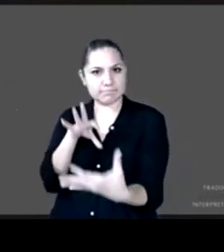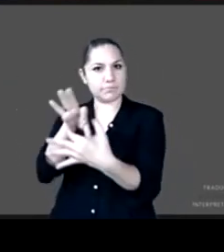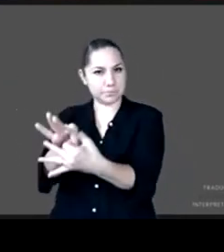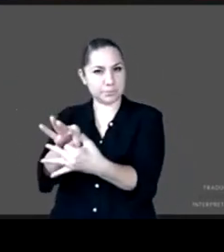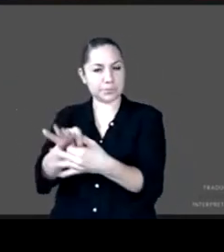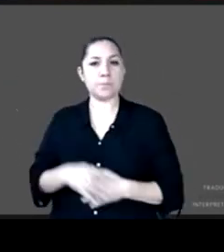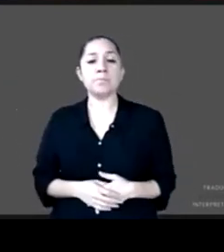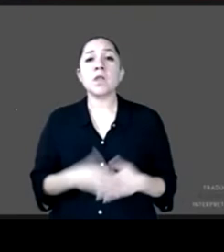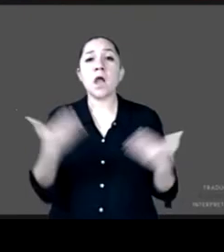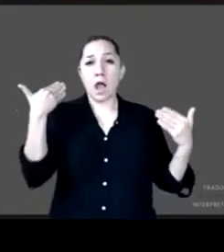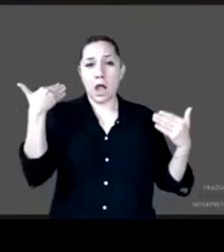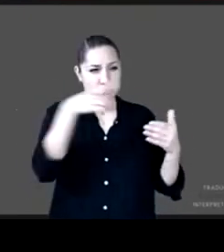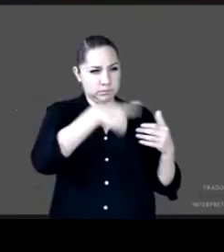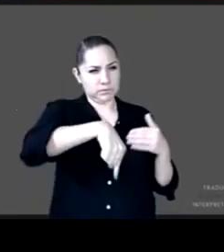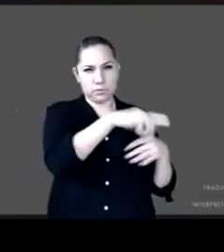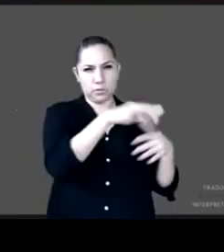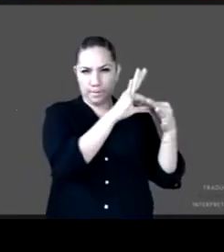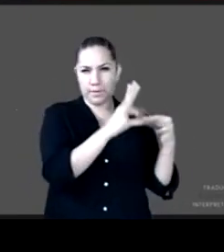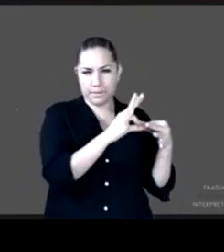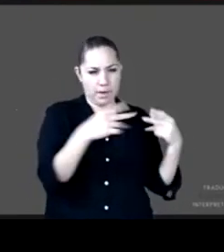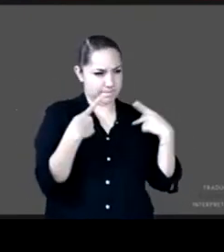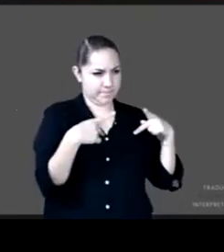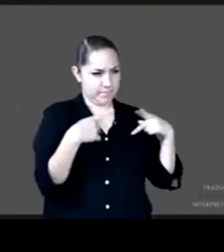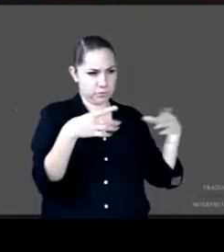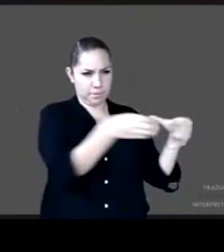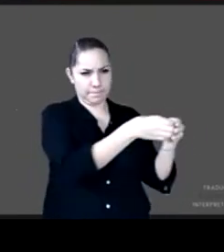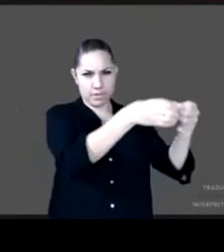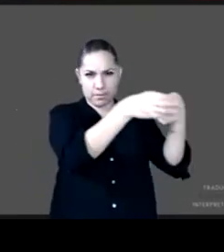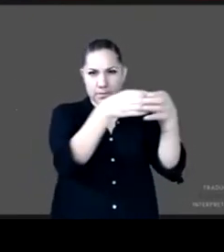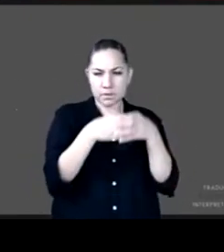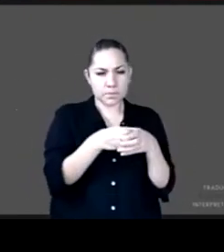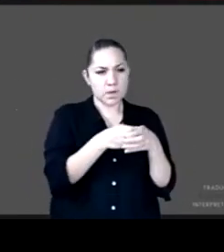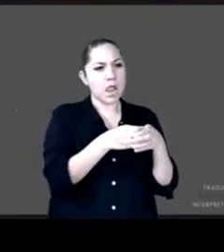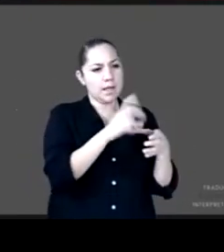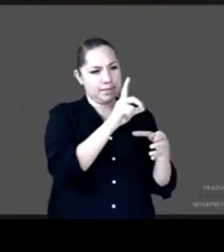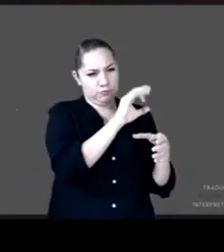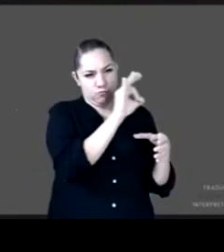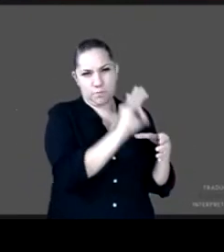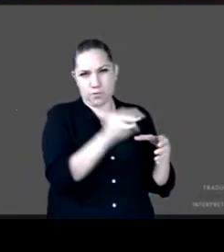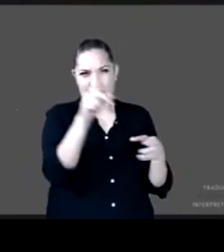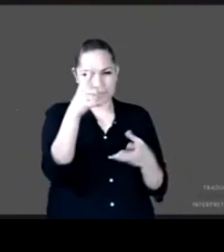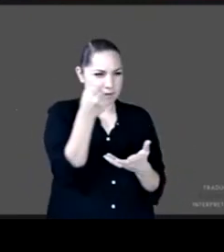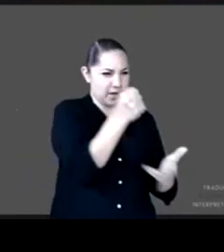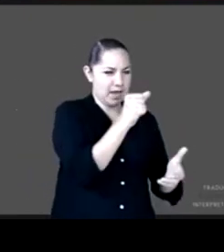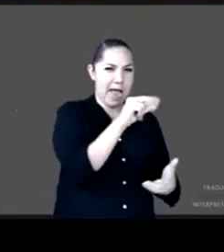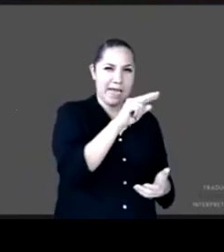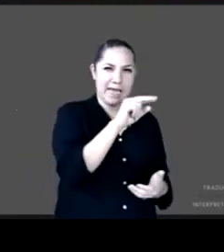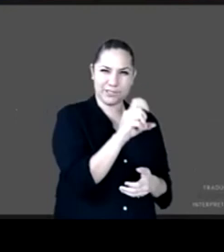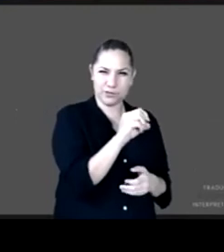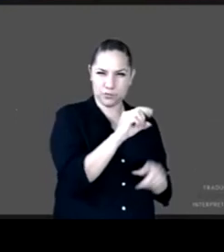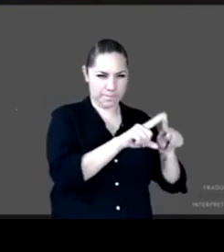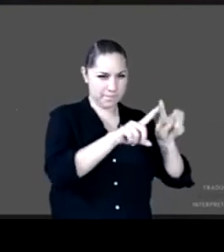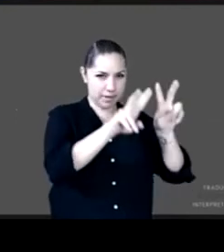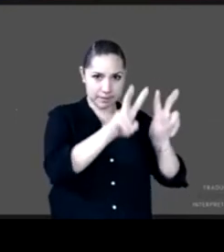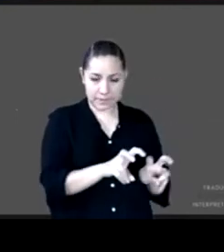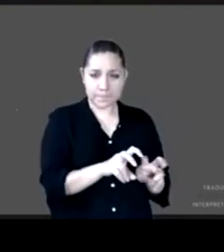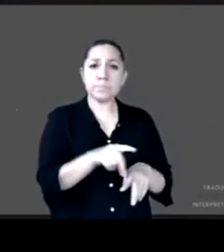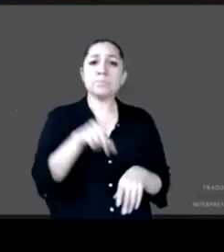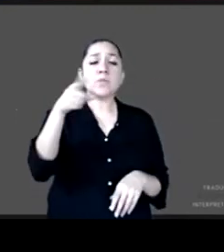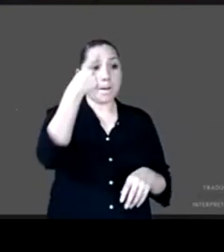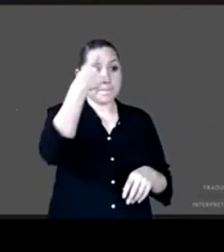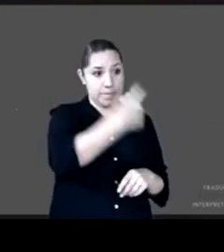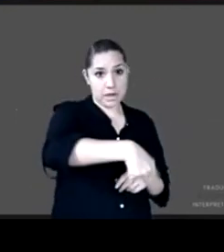30% de la población total y los recursos dirigidos a niños y niñas a través del anexo transversal no llegan ni al 15% del